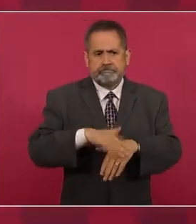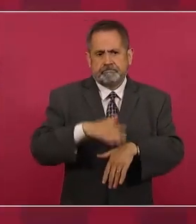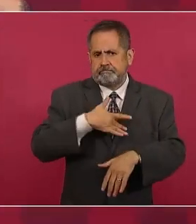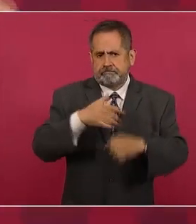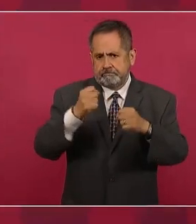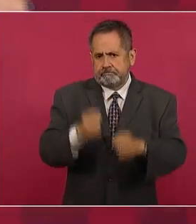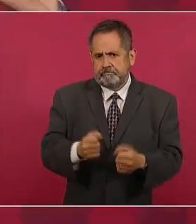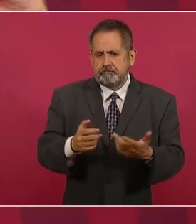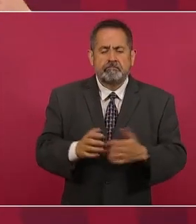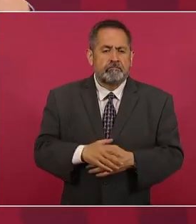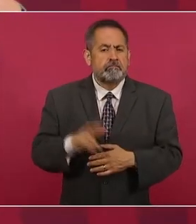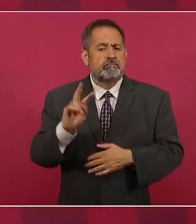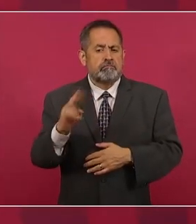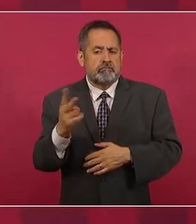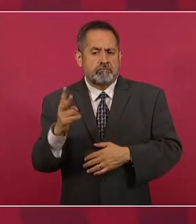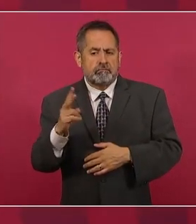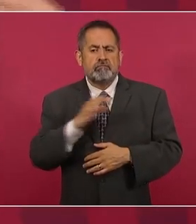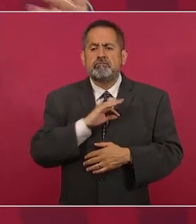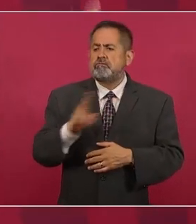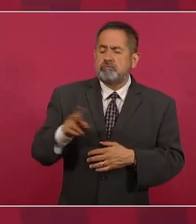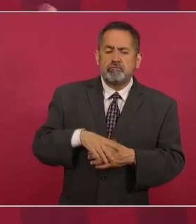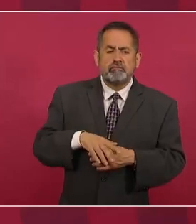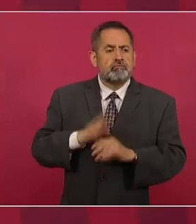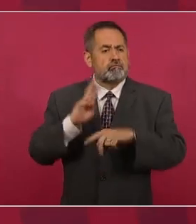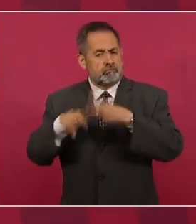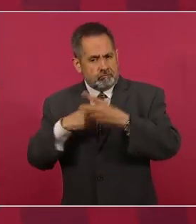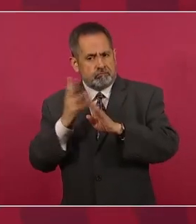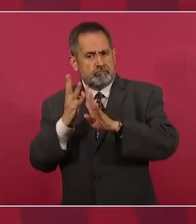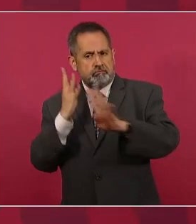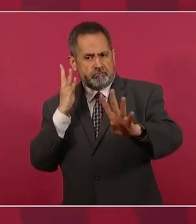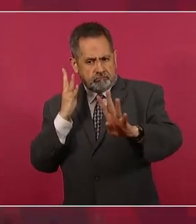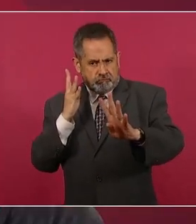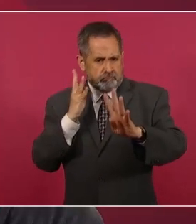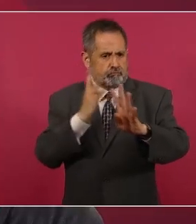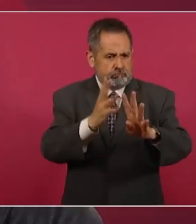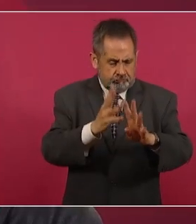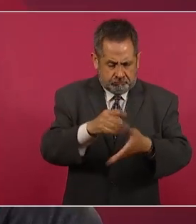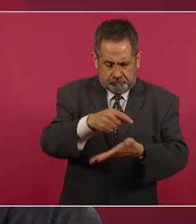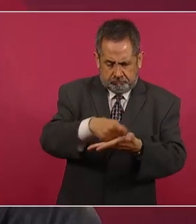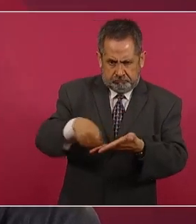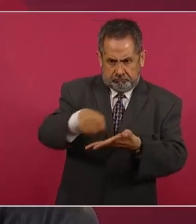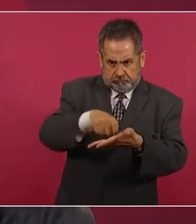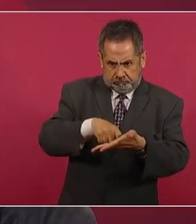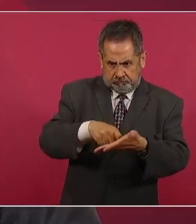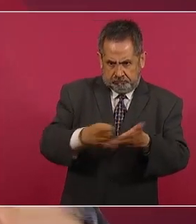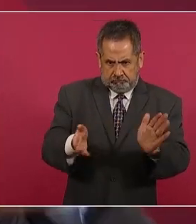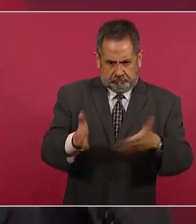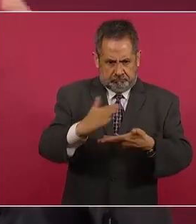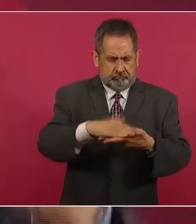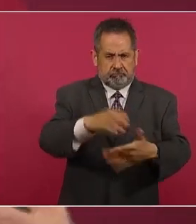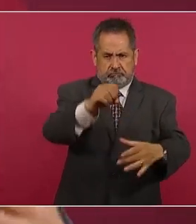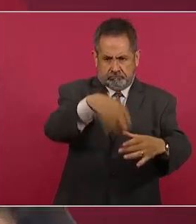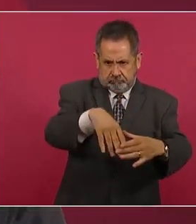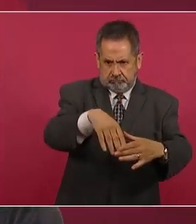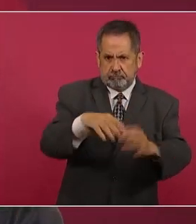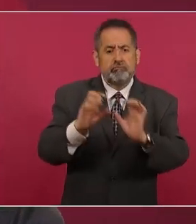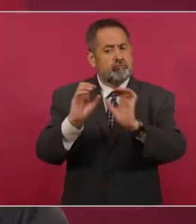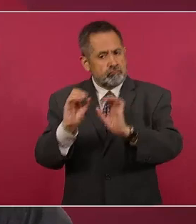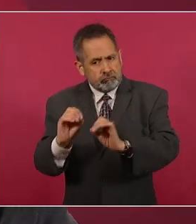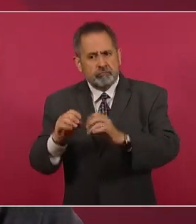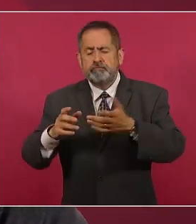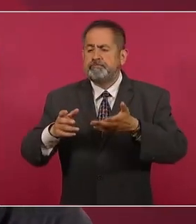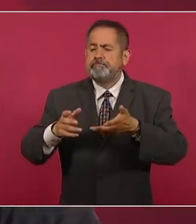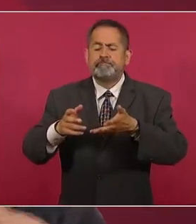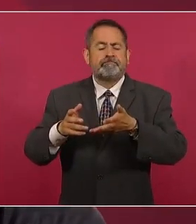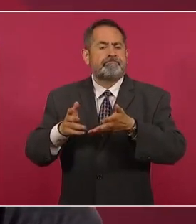por votar de manera electrónica o votar en las casillas como hasta ahora se hace. Se facilita también